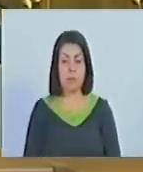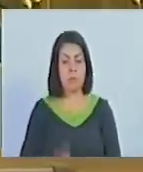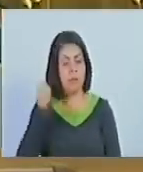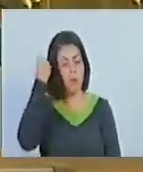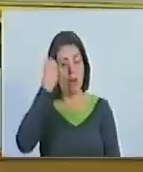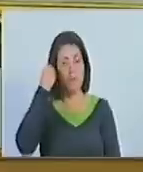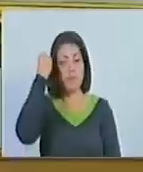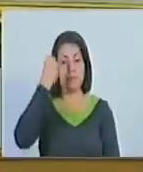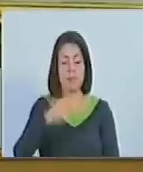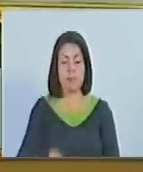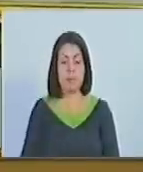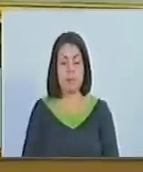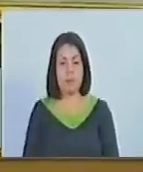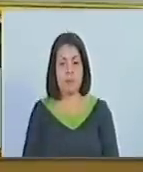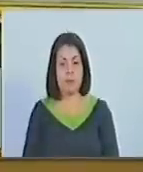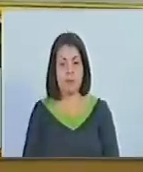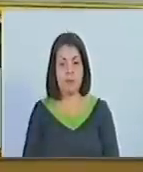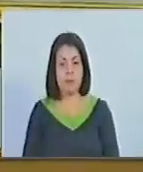consideración.